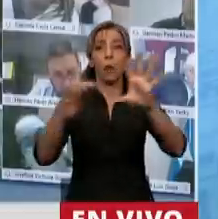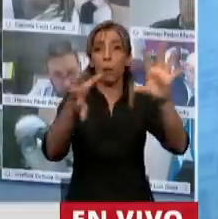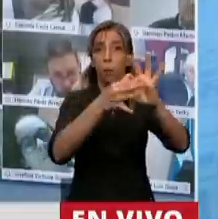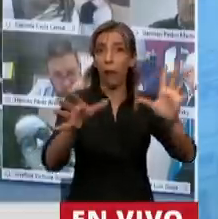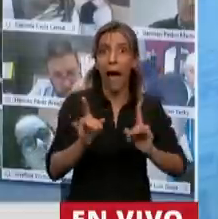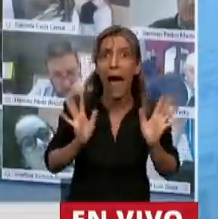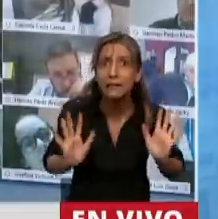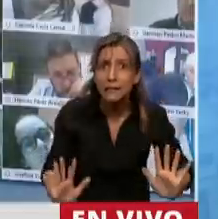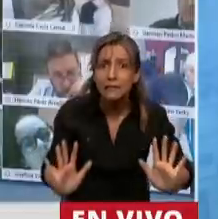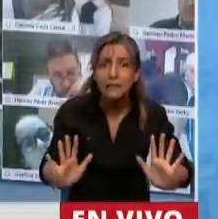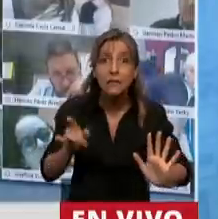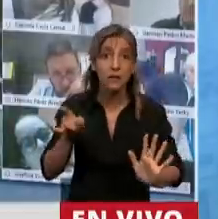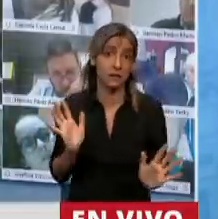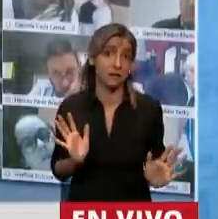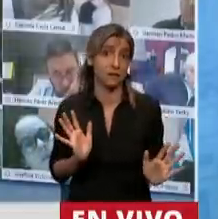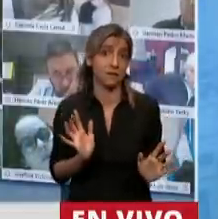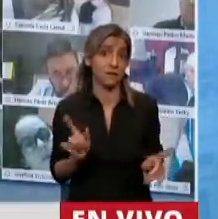Esto es una muestra cabal.